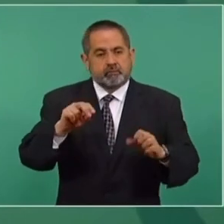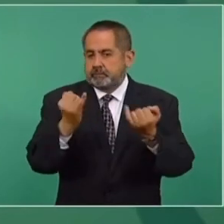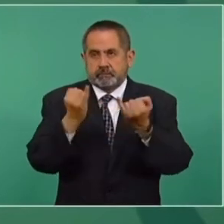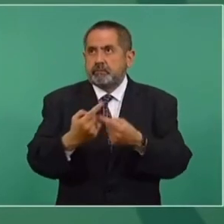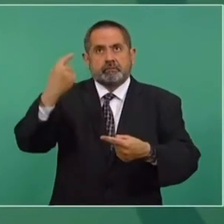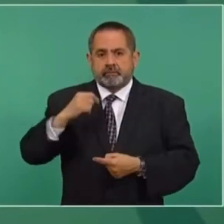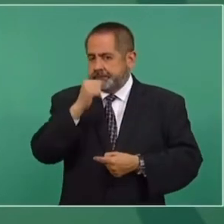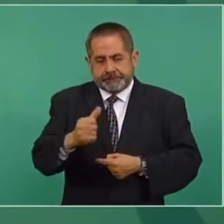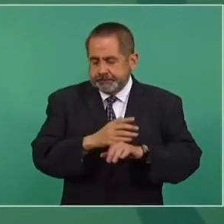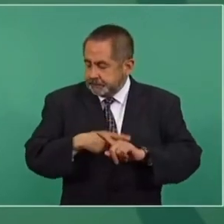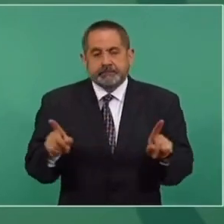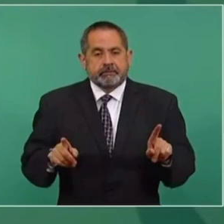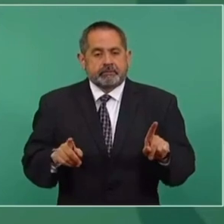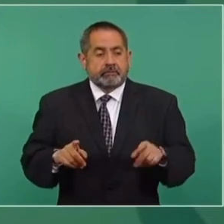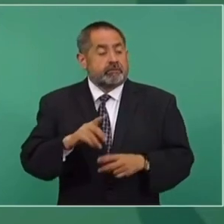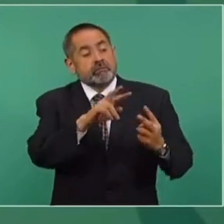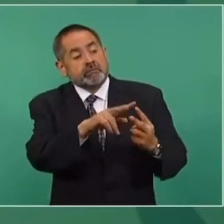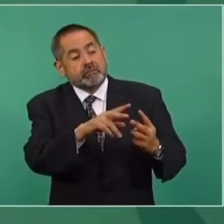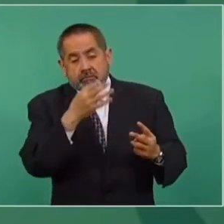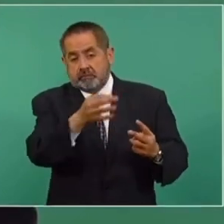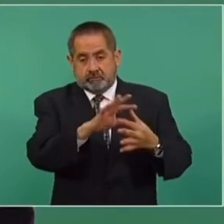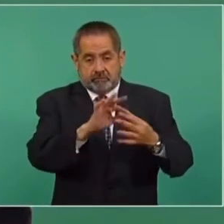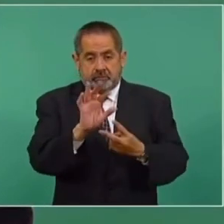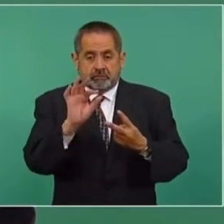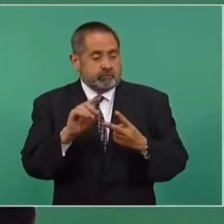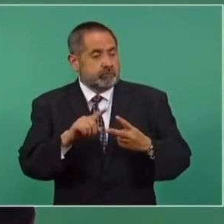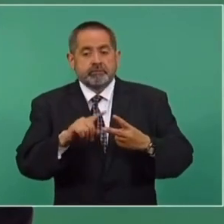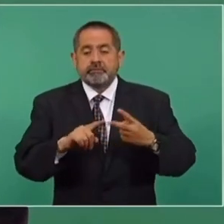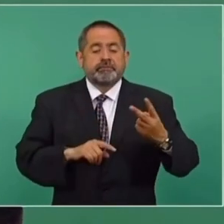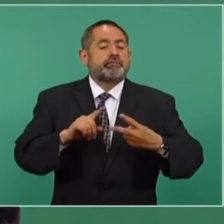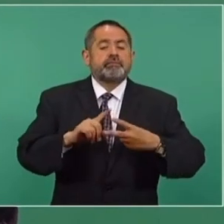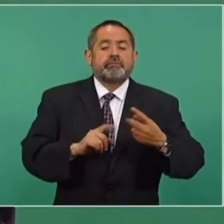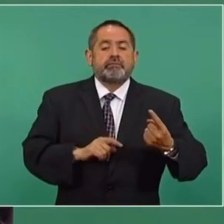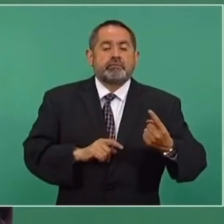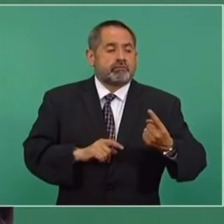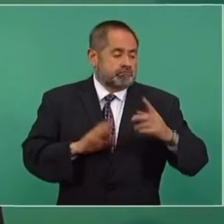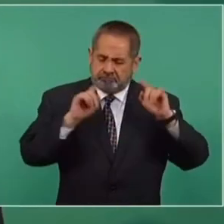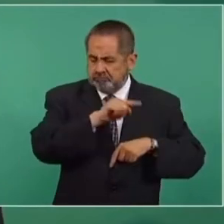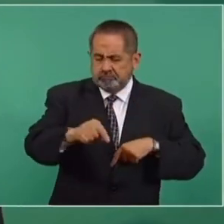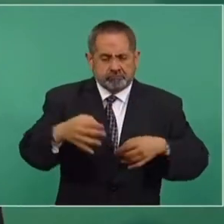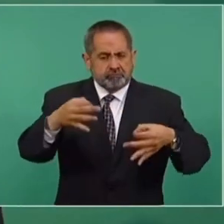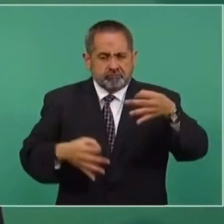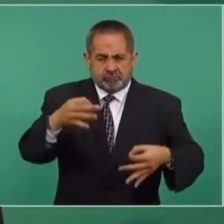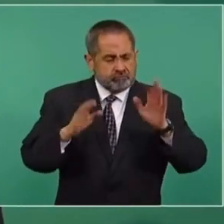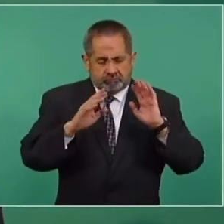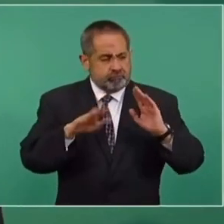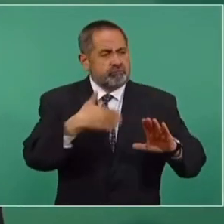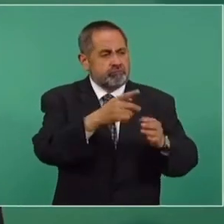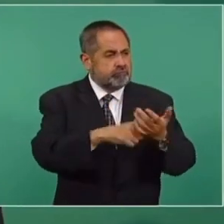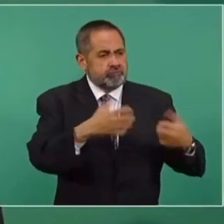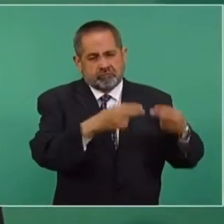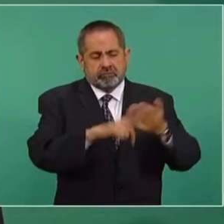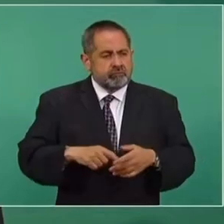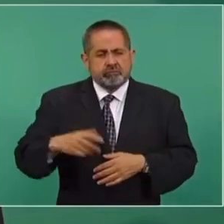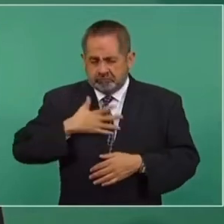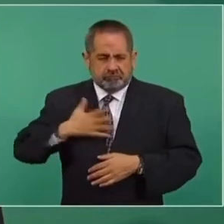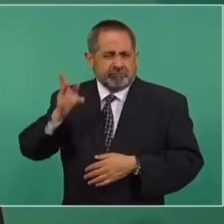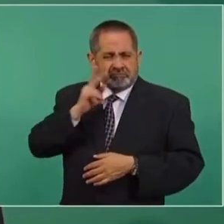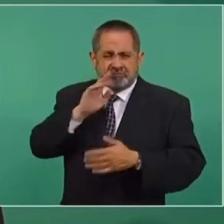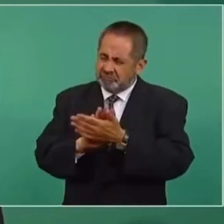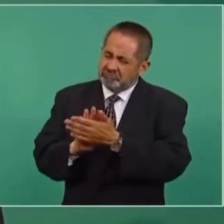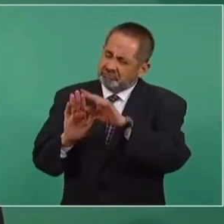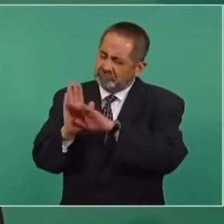Hay dos posibilidades. Una, un juicio contra las empresas y es demostrable